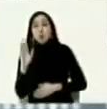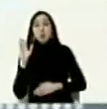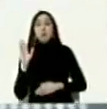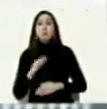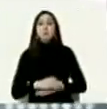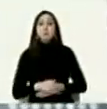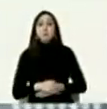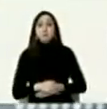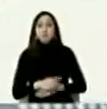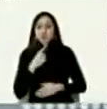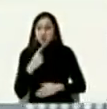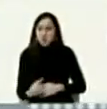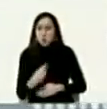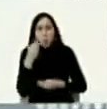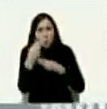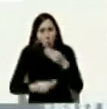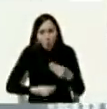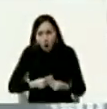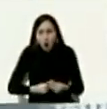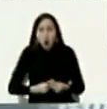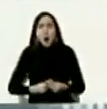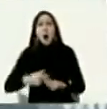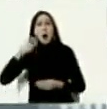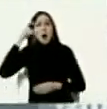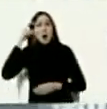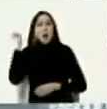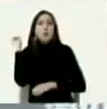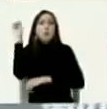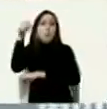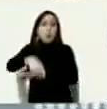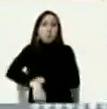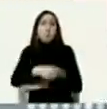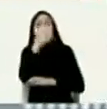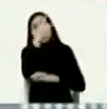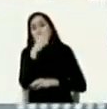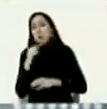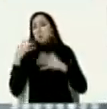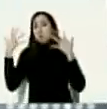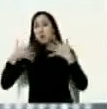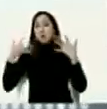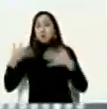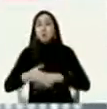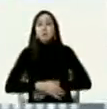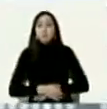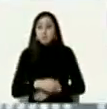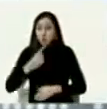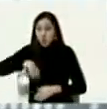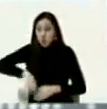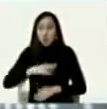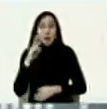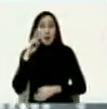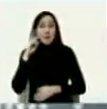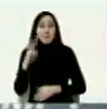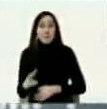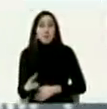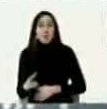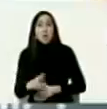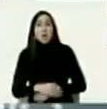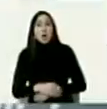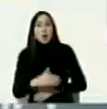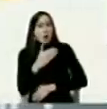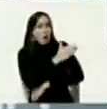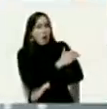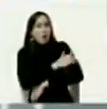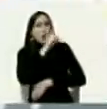dio recomendaciones para hundir a Joe Biden porque ustedes pueden ver los llamados de la derecha